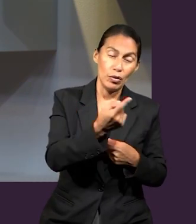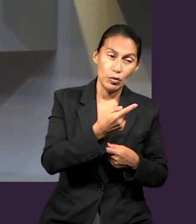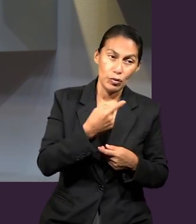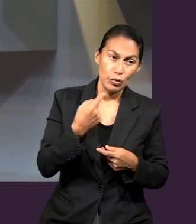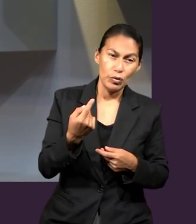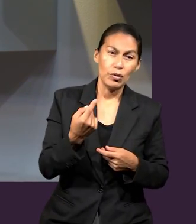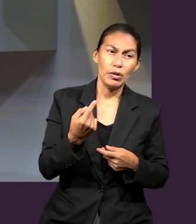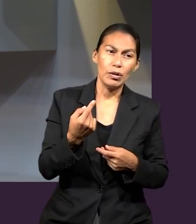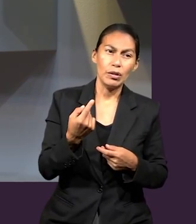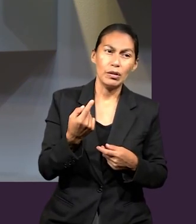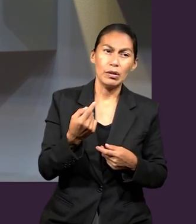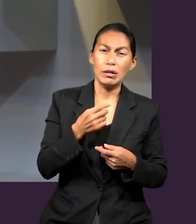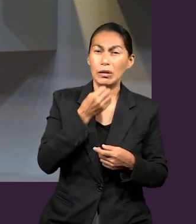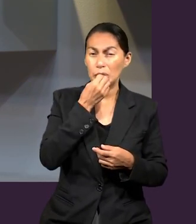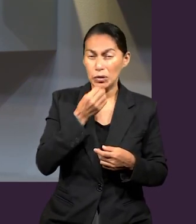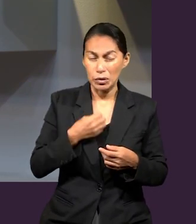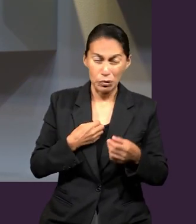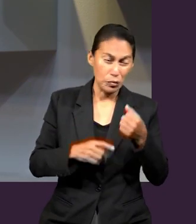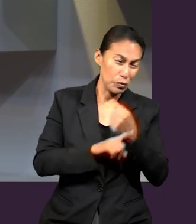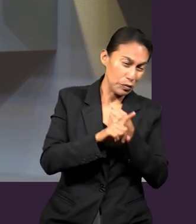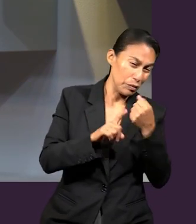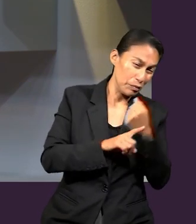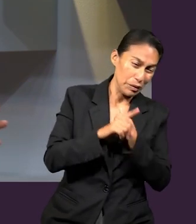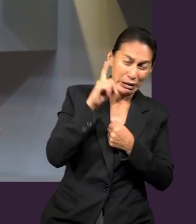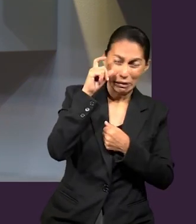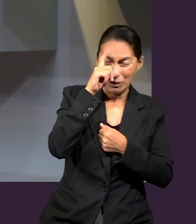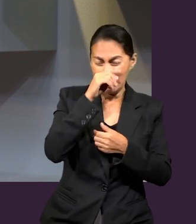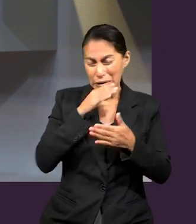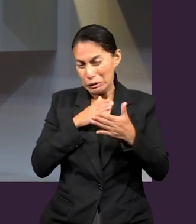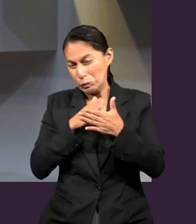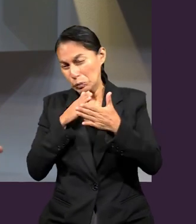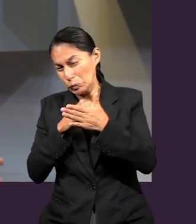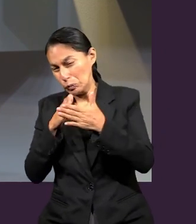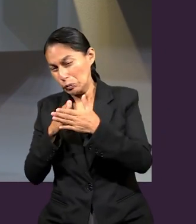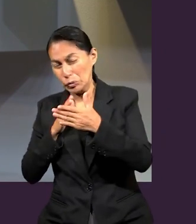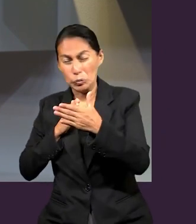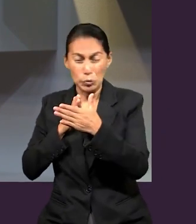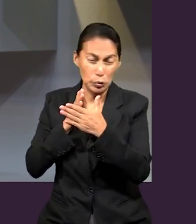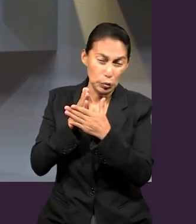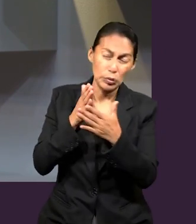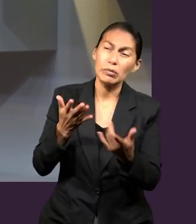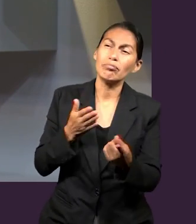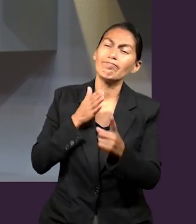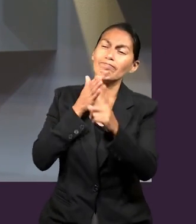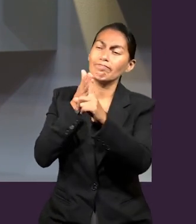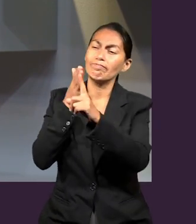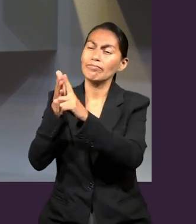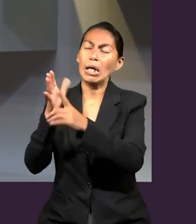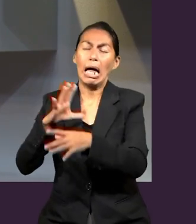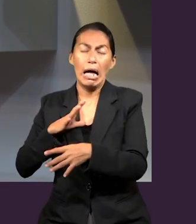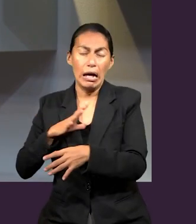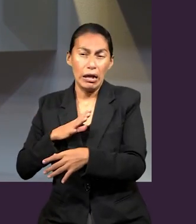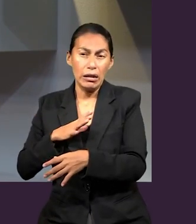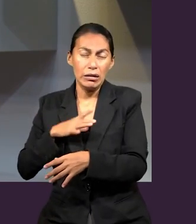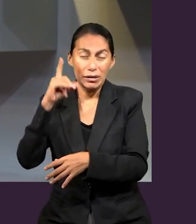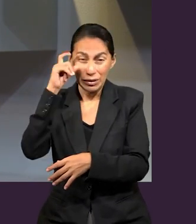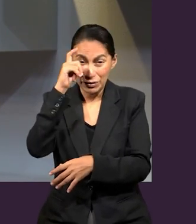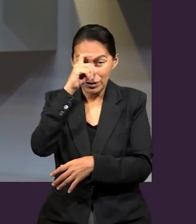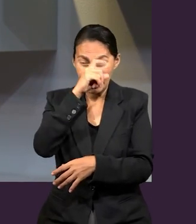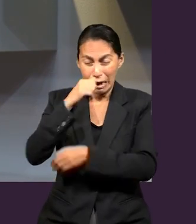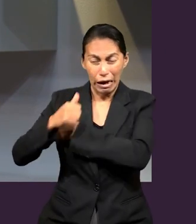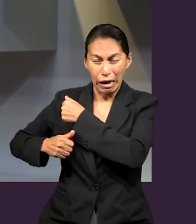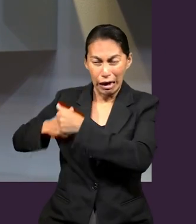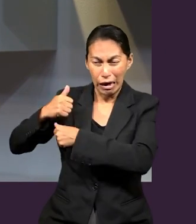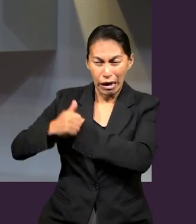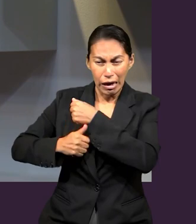La iglesia, esa comunidad, que en medio de todos los desafíos que le toca enfrentar, en medio de todas las circunstancias en las